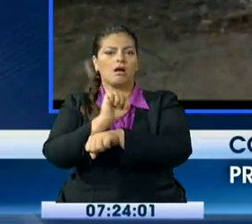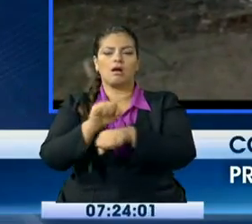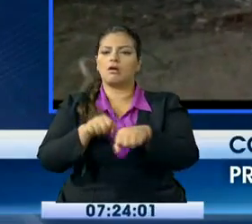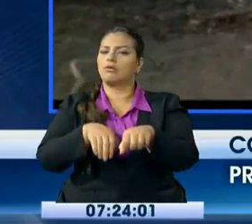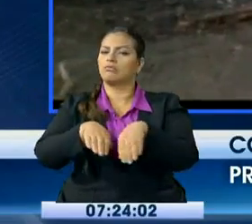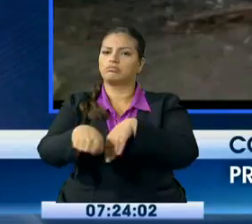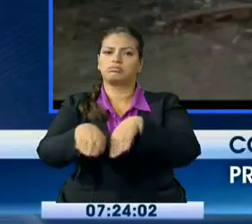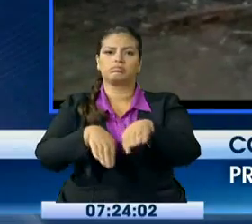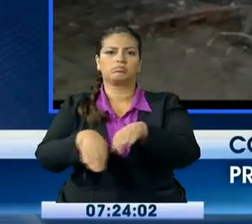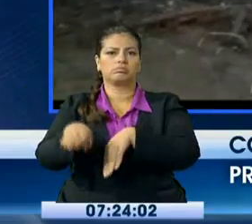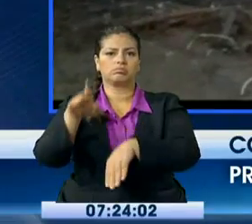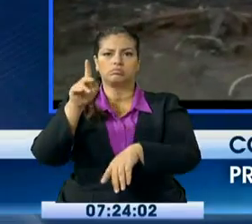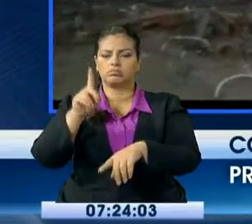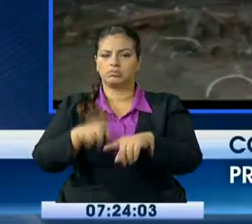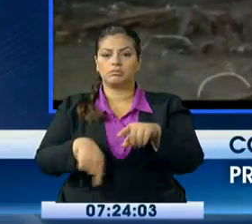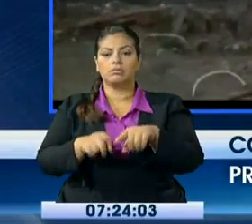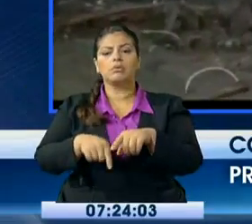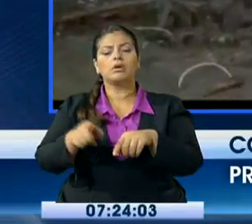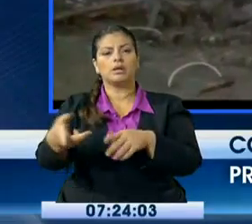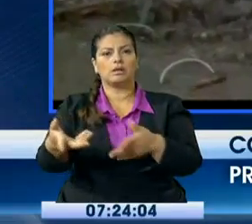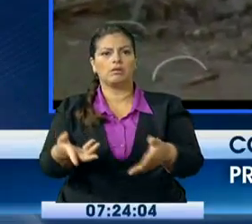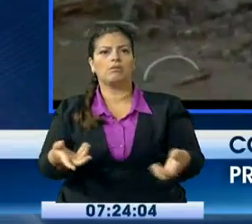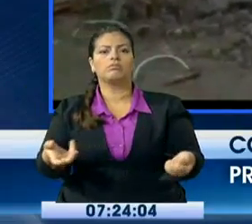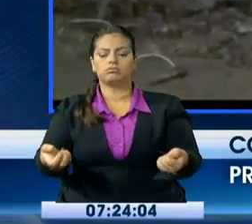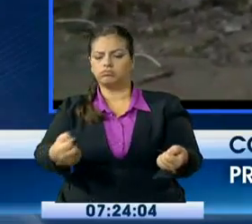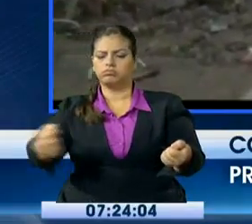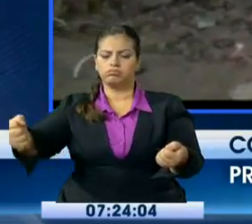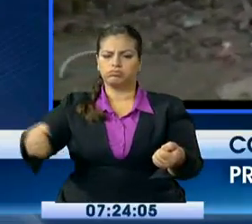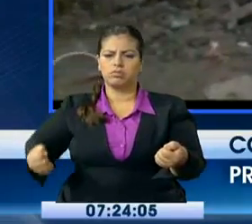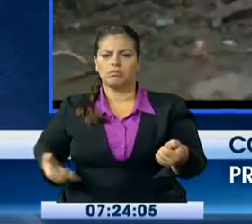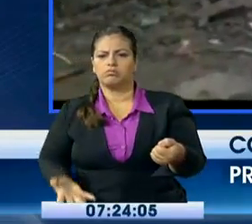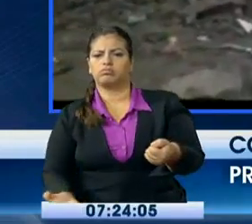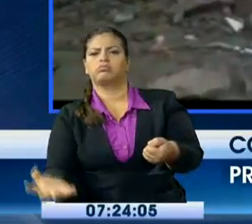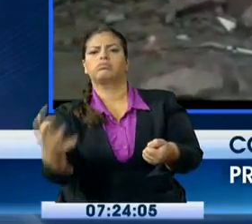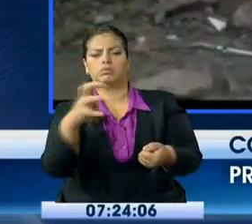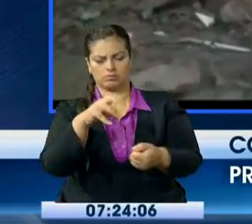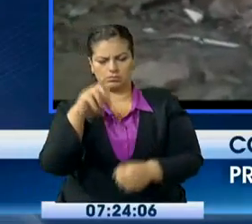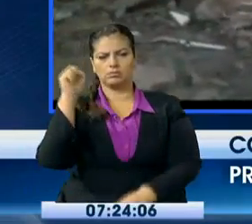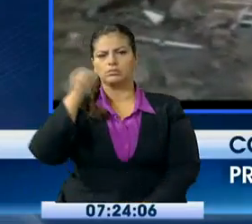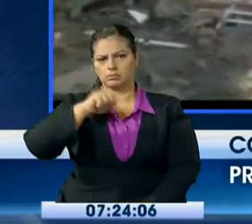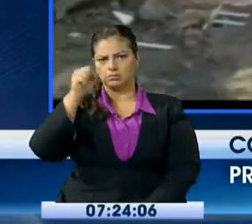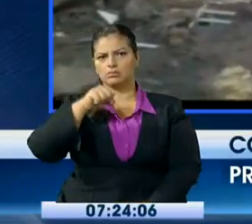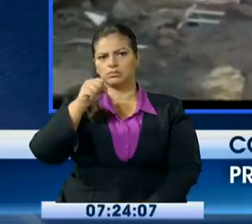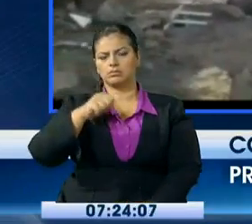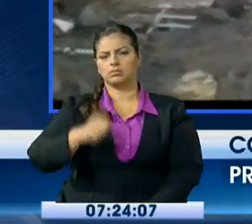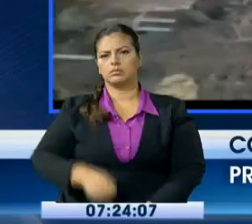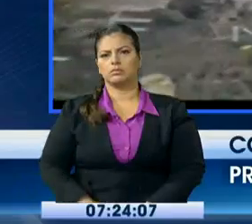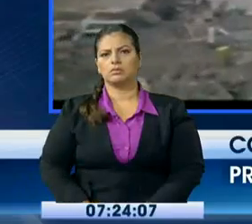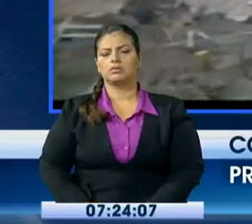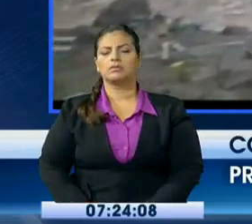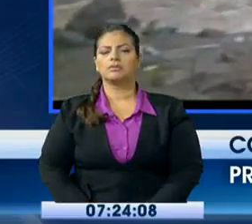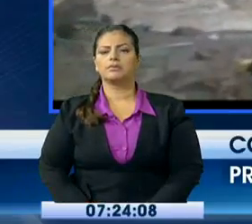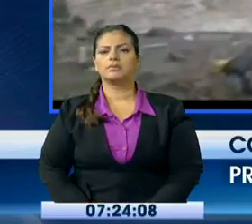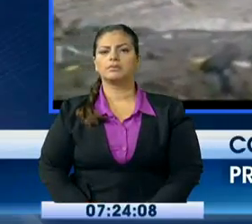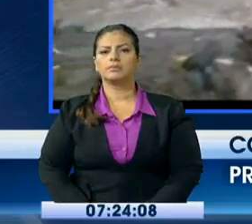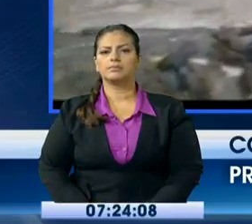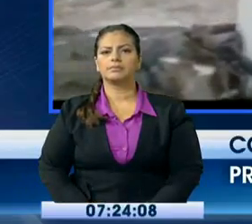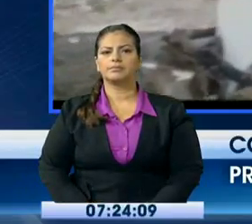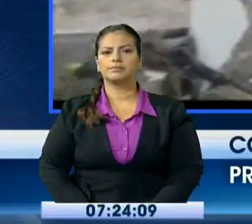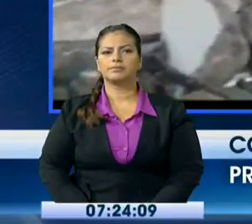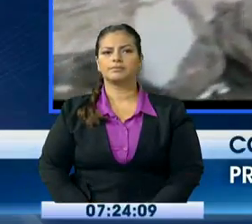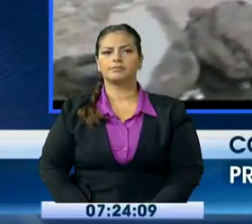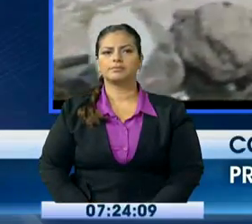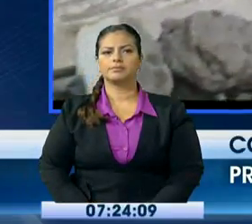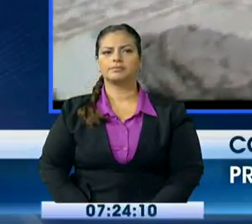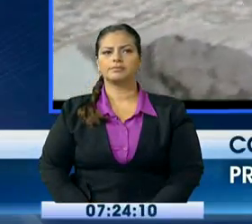que es maquinaria, organismos de socorro y de ayuda, y todas las personas de las fuerzas públicas que pueden llegar